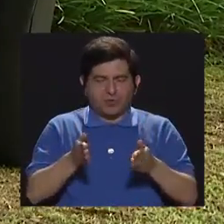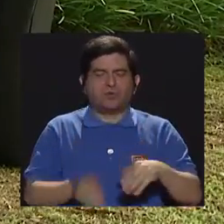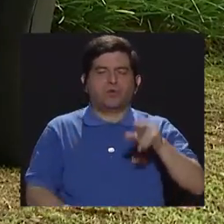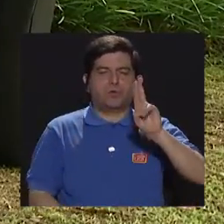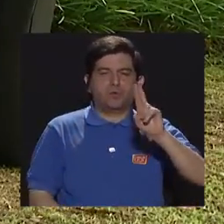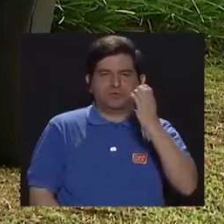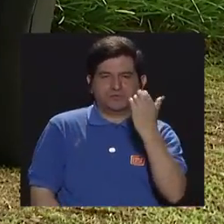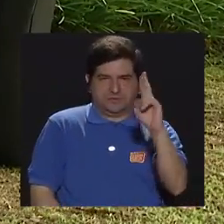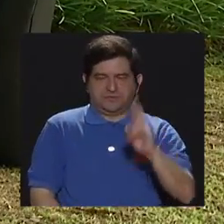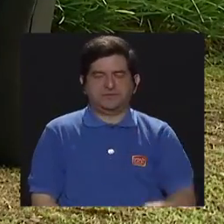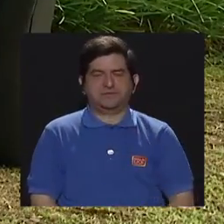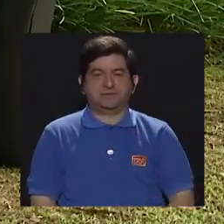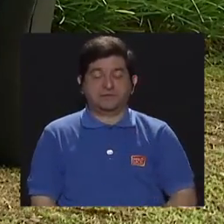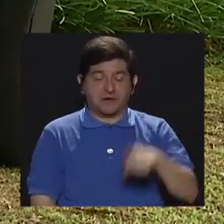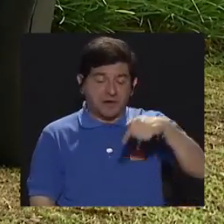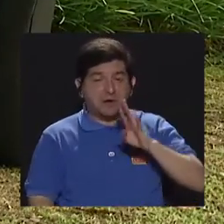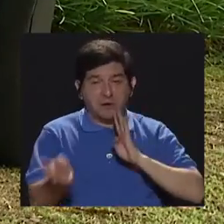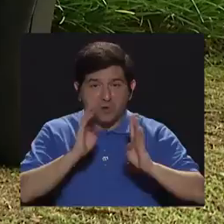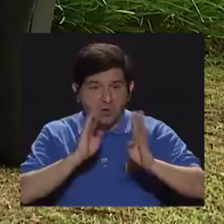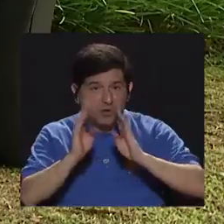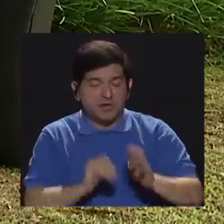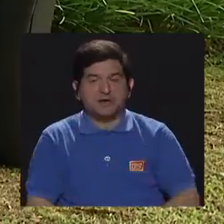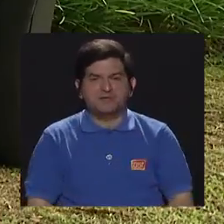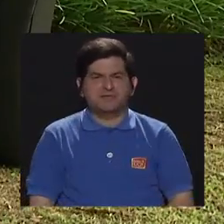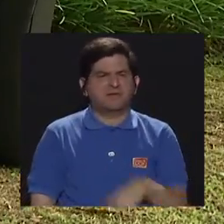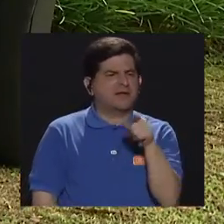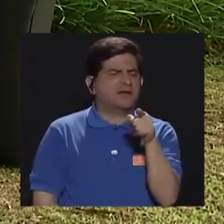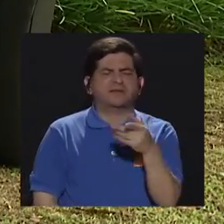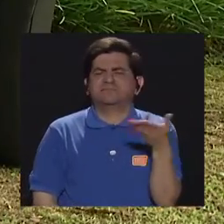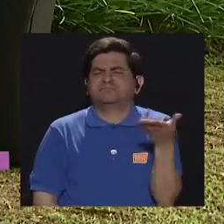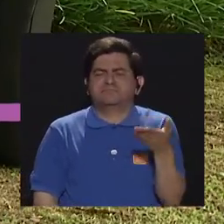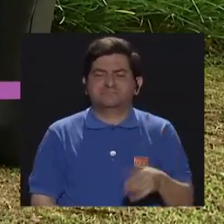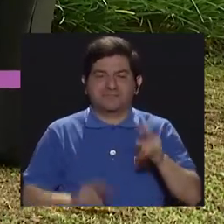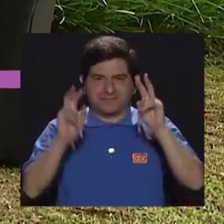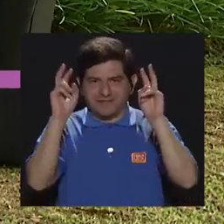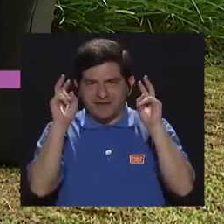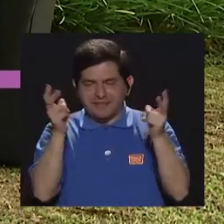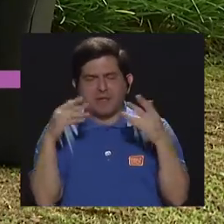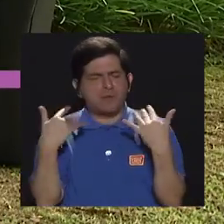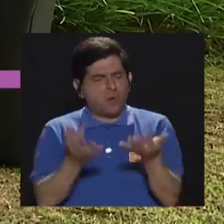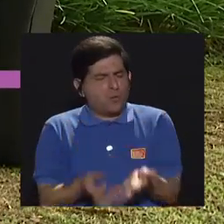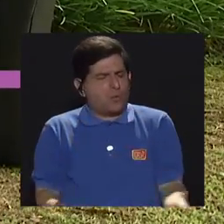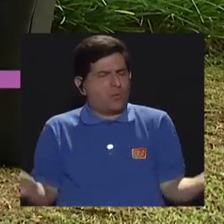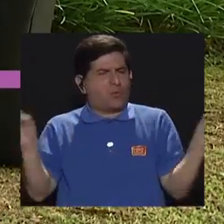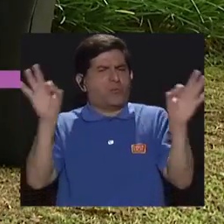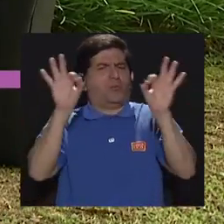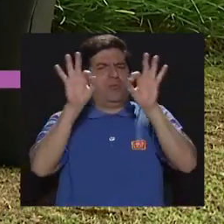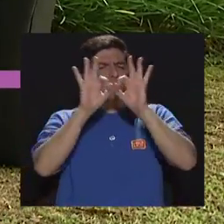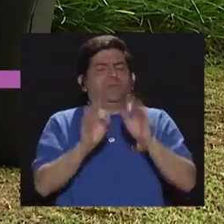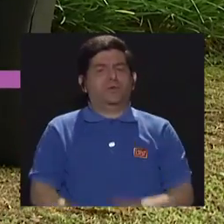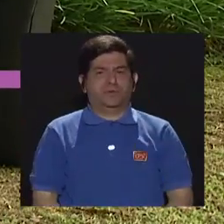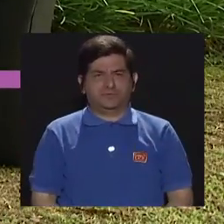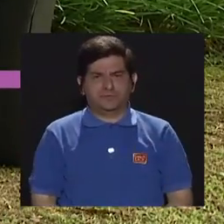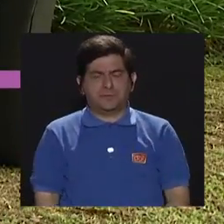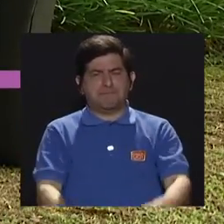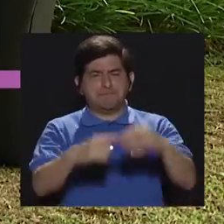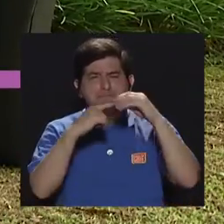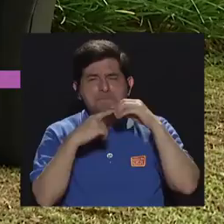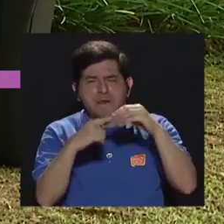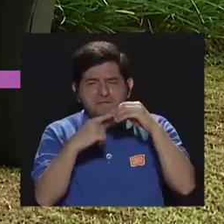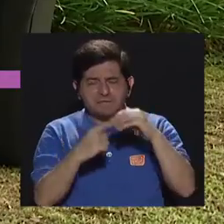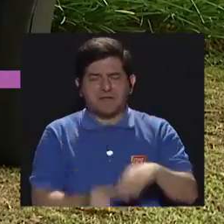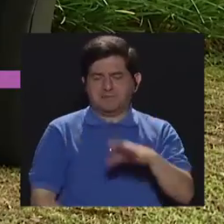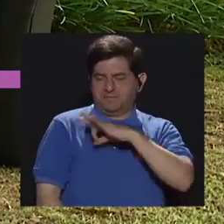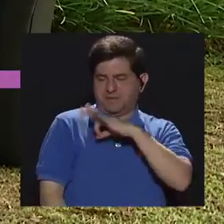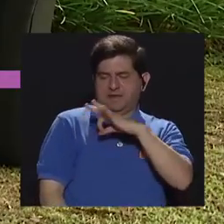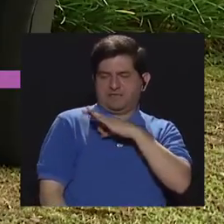Costa Rica. Bueno, hoy vamos a conversar con ella un tema súper importante en el que principalmente